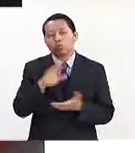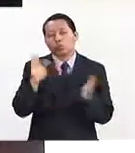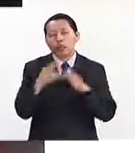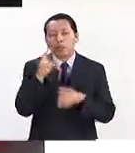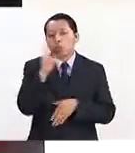de Rusia 2018.